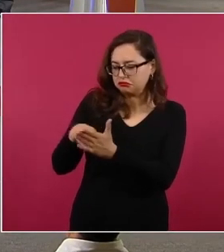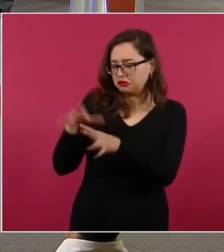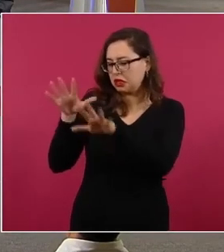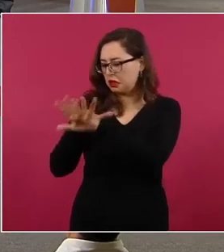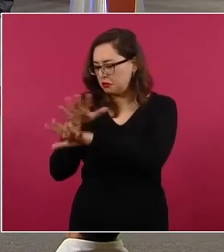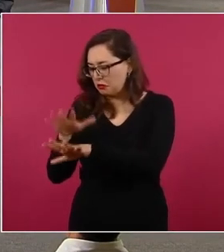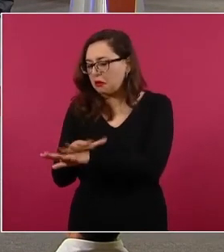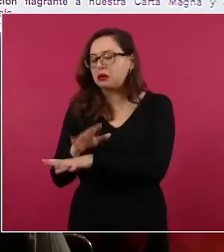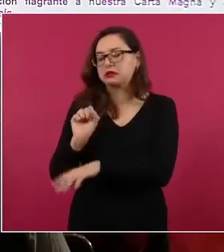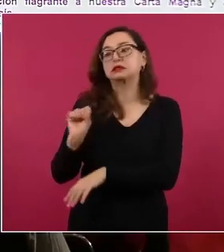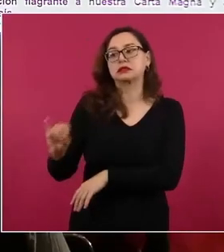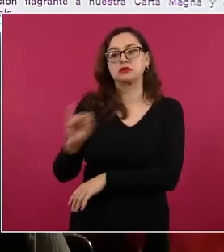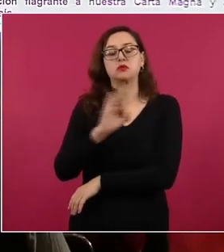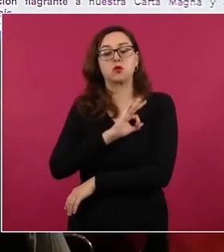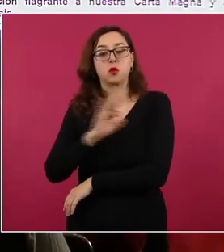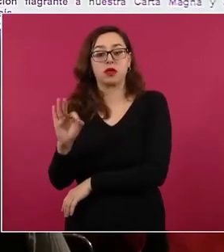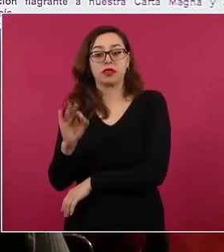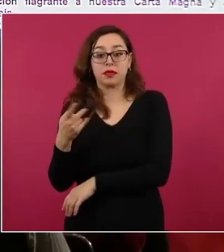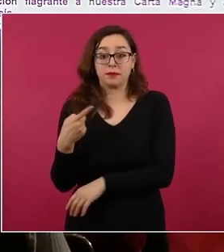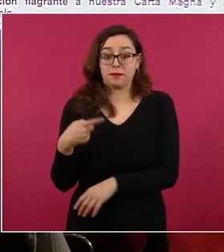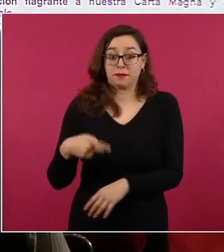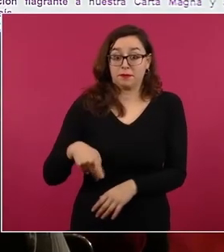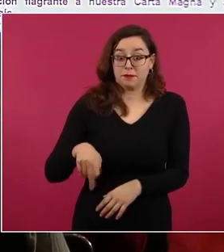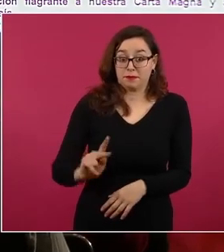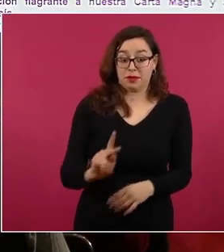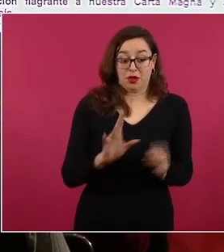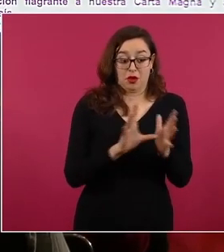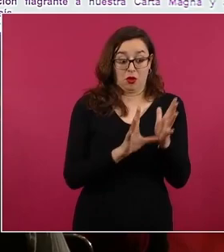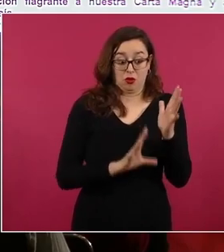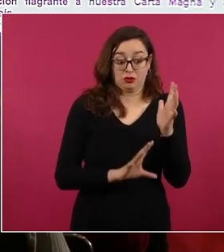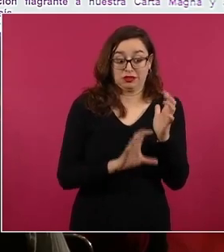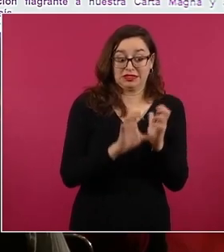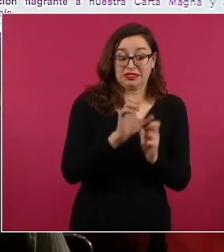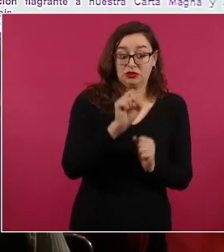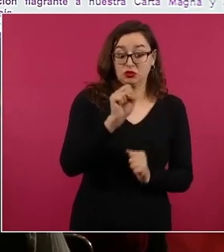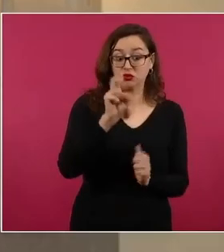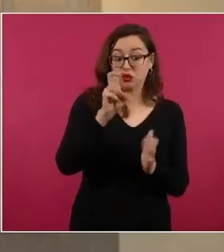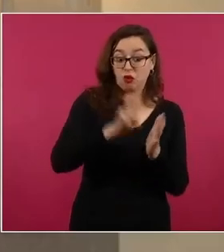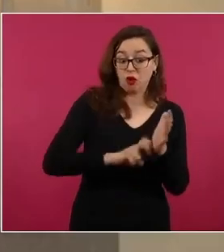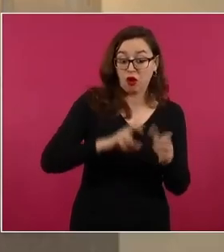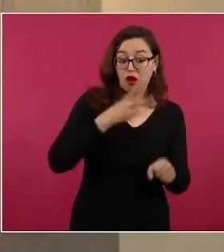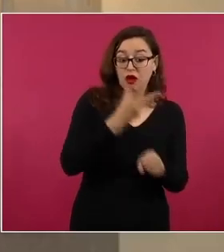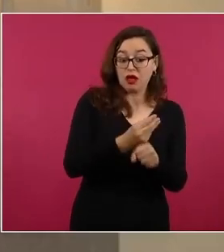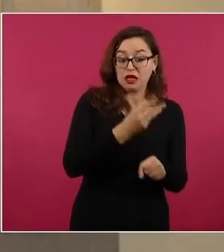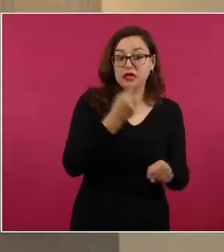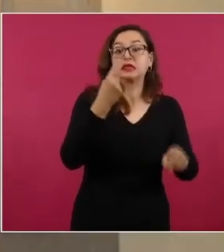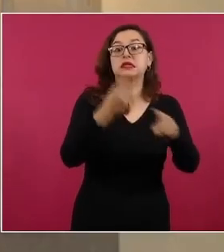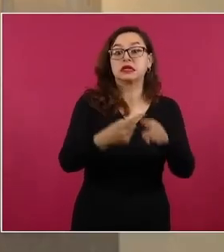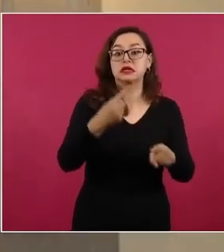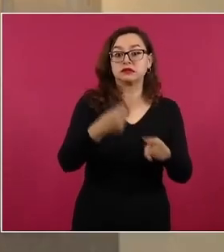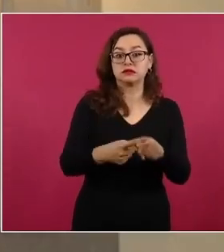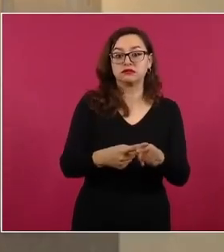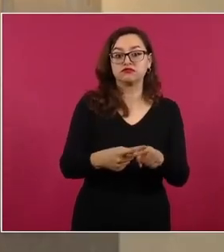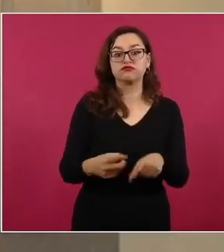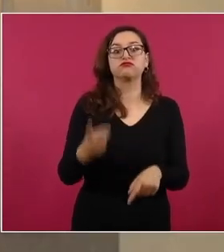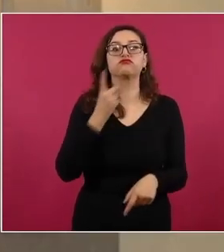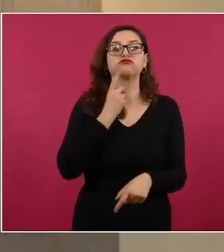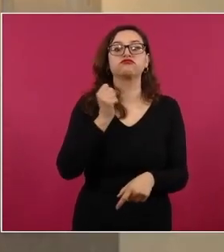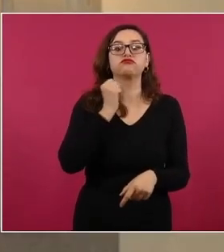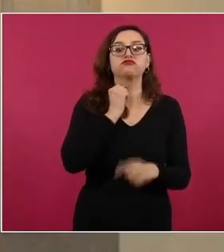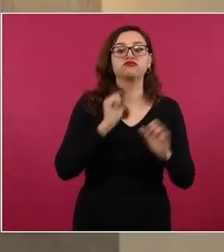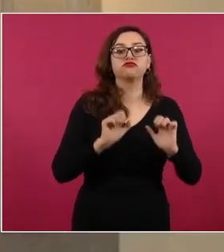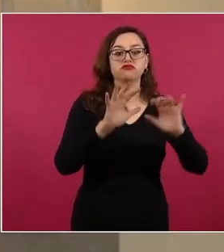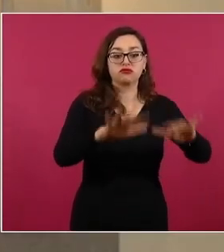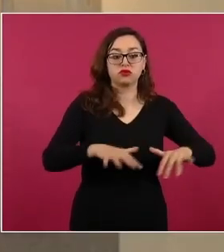Constitución, según el artículo 135 de nuestra Carta Magna, es el poder constituyente permanente,